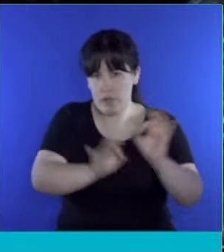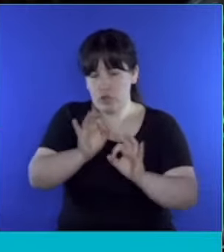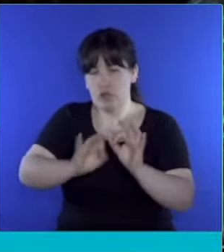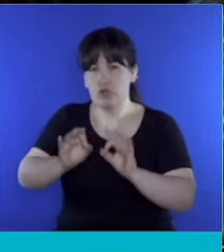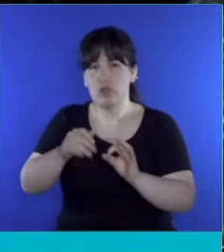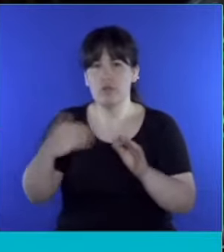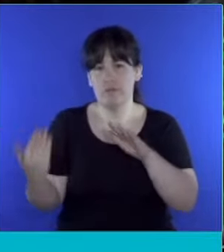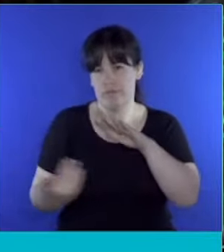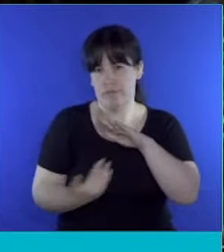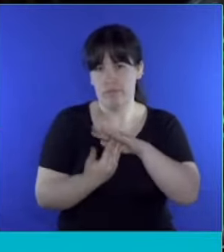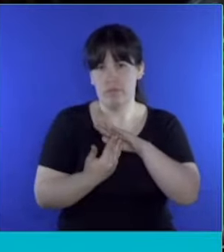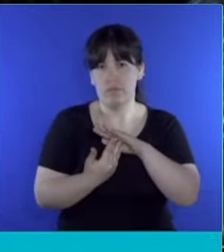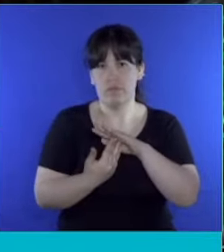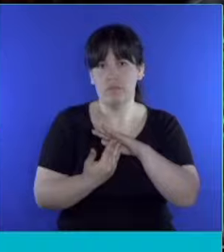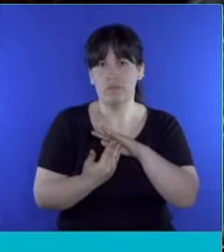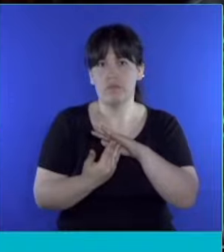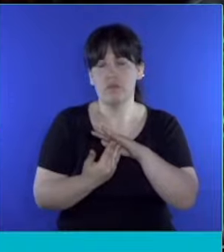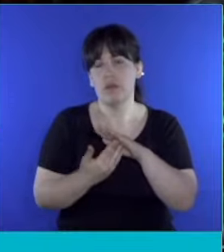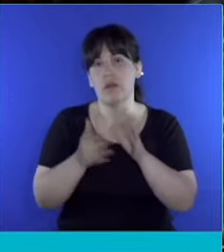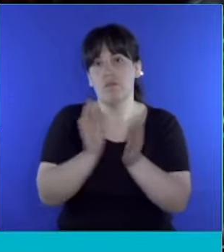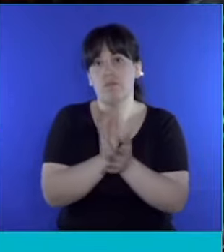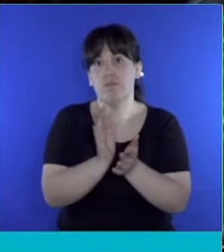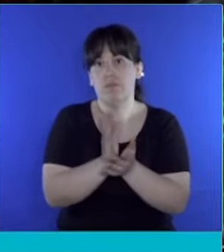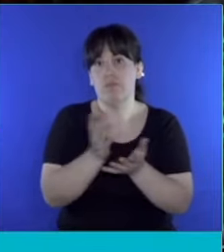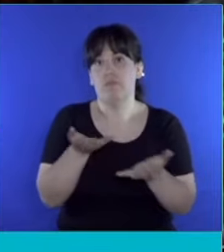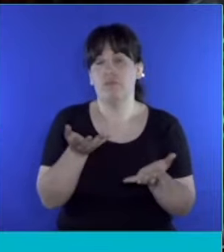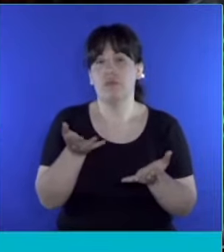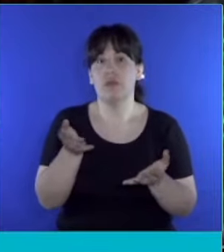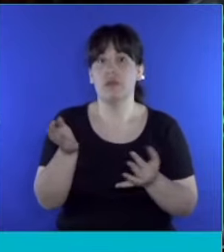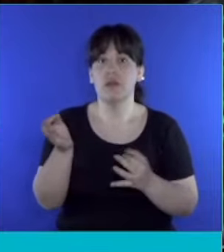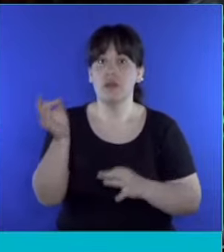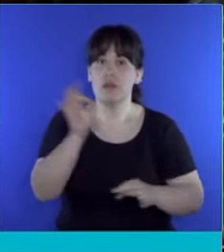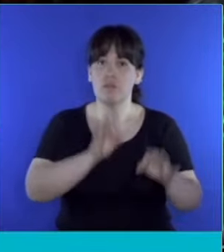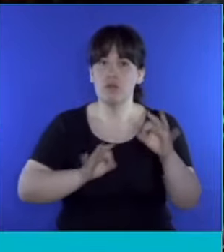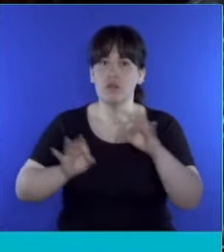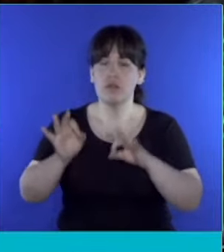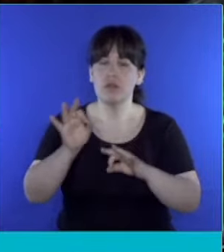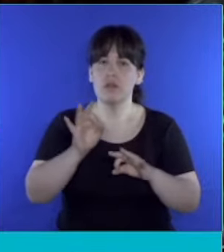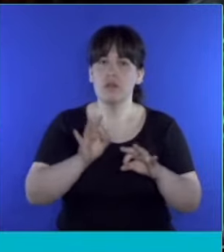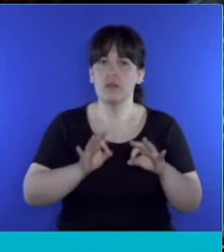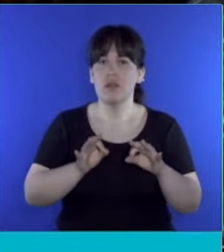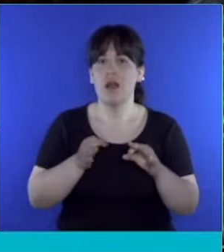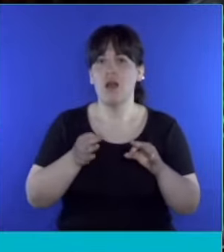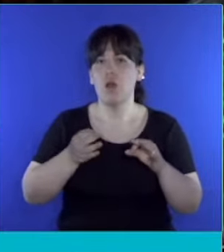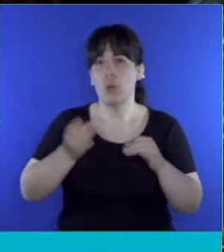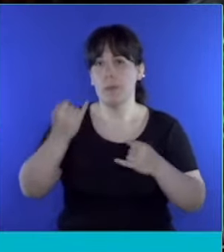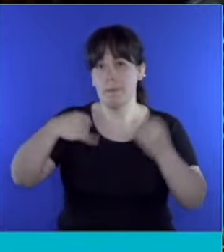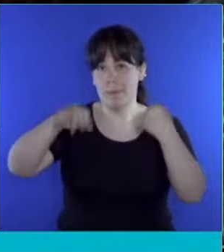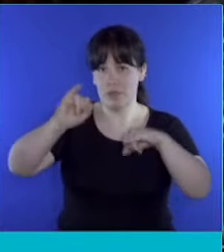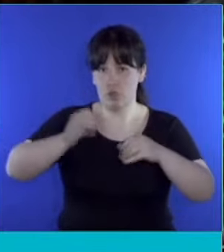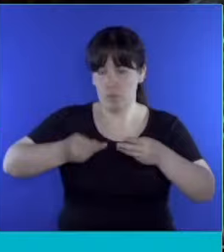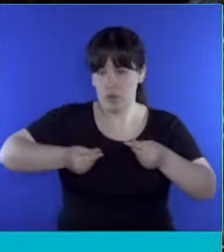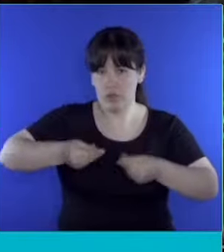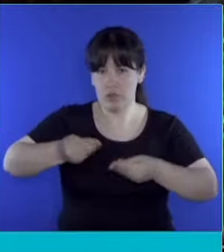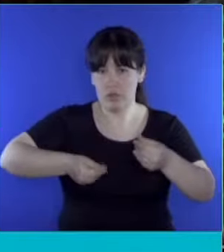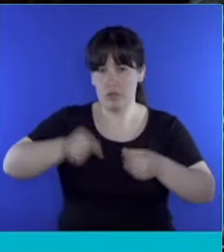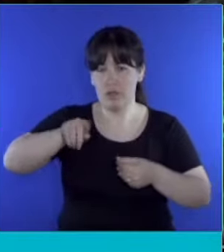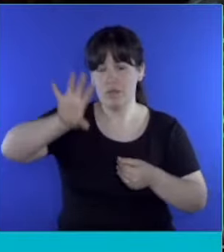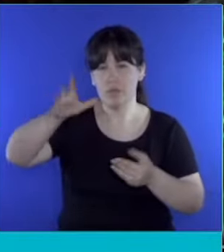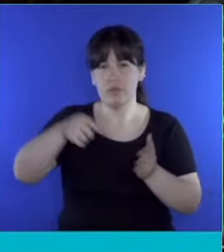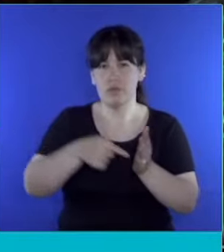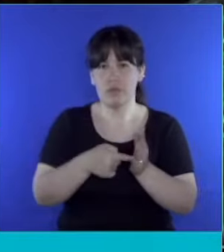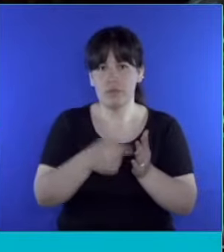fundamentales, como es el caso del presupuesto de la provincia de Buenos Aires,